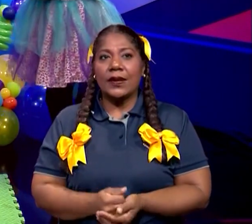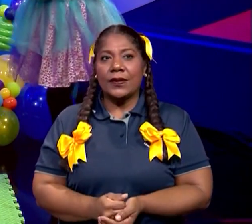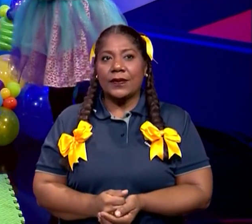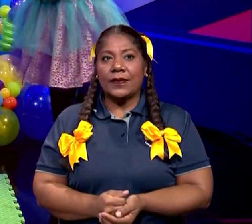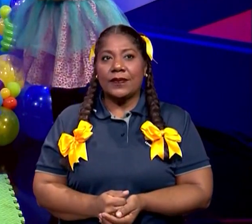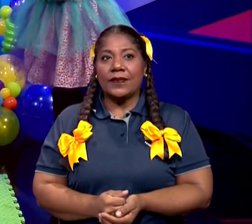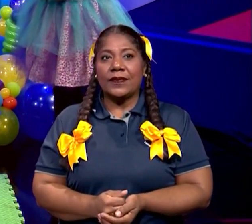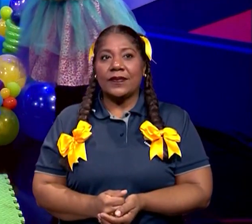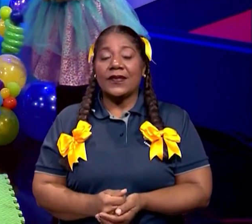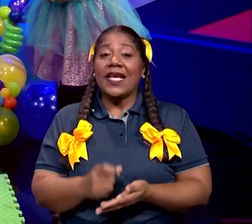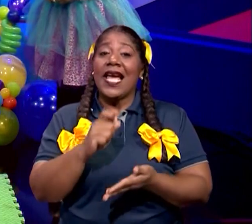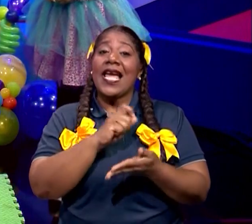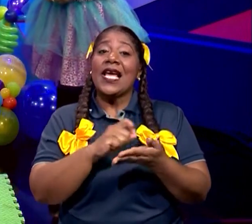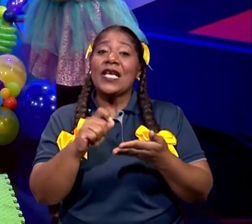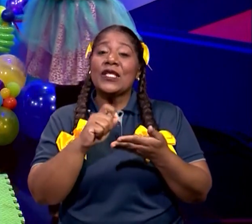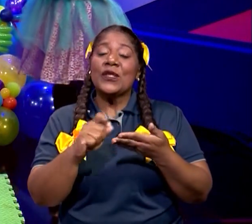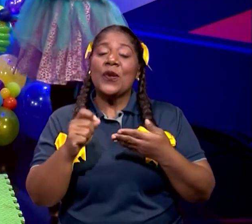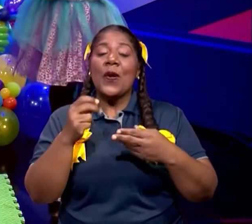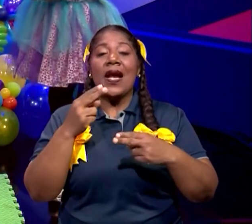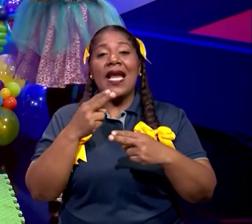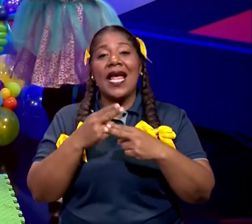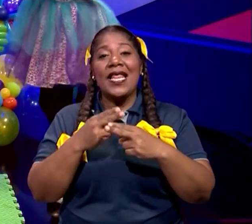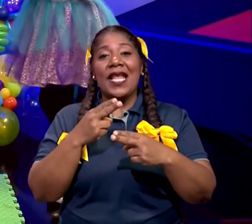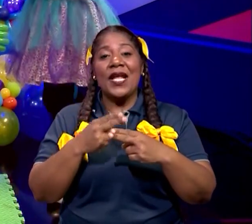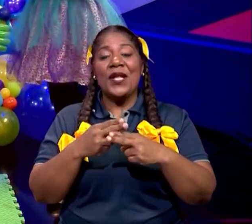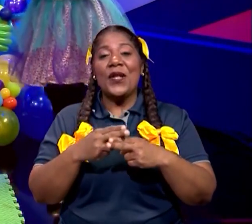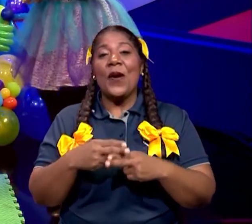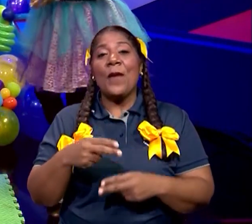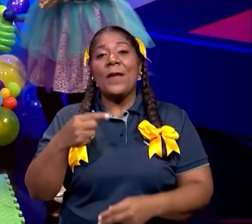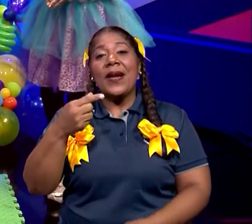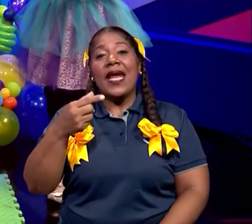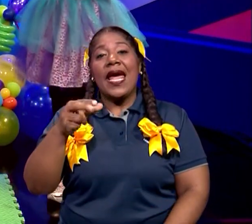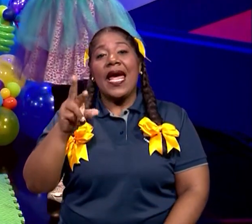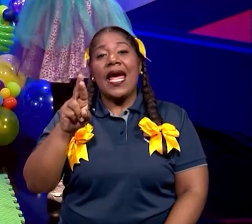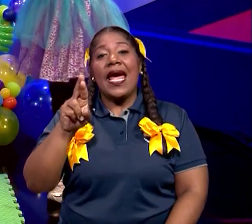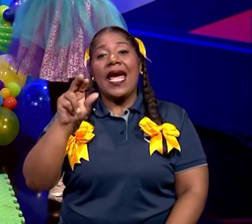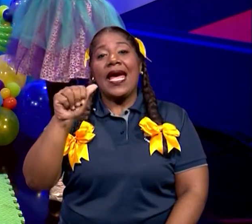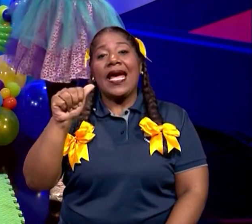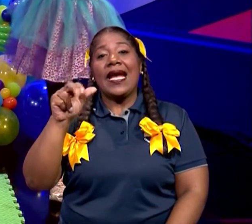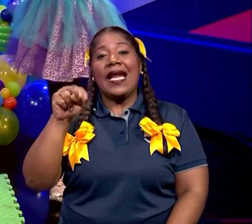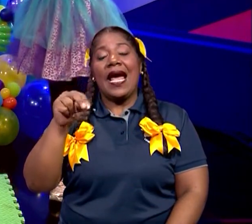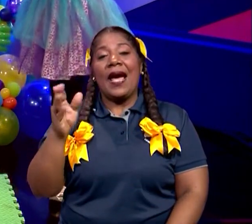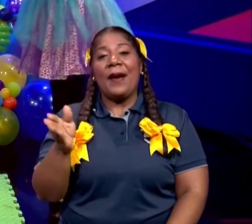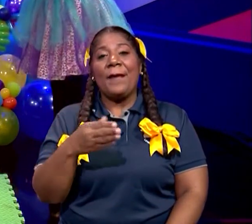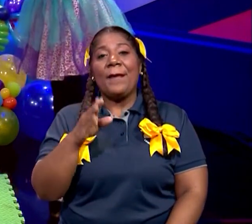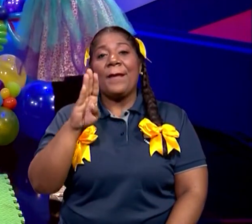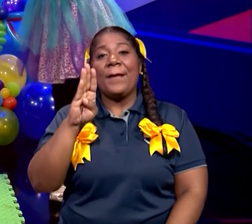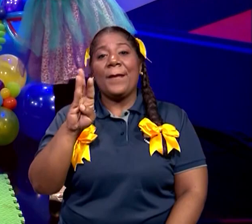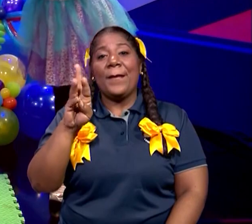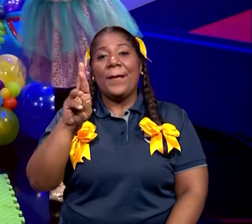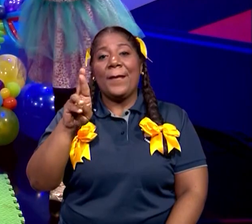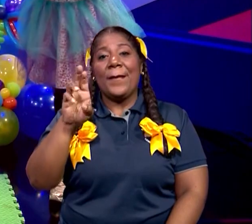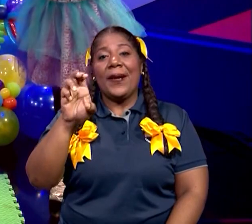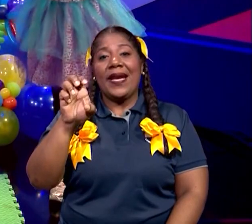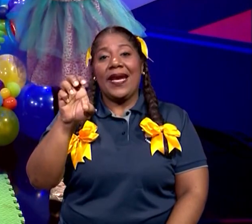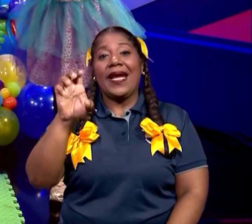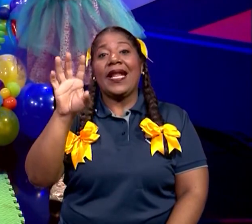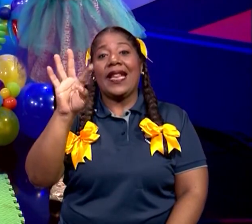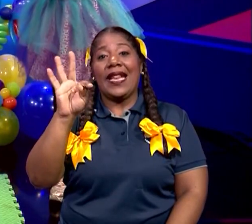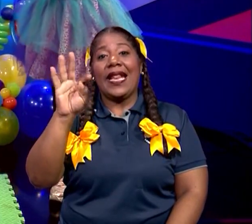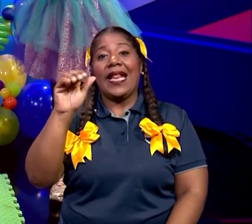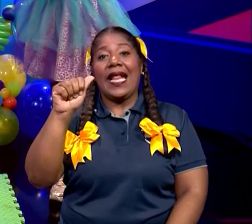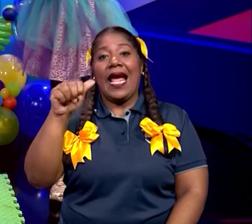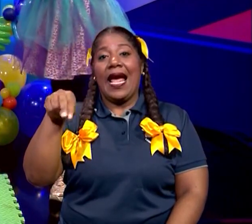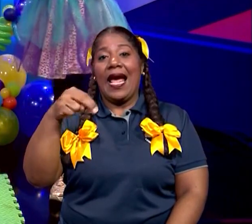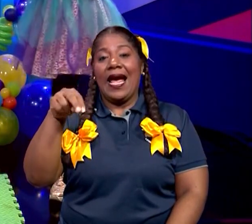De la Gran Bretaña. Ah, de la Escuela Gran Bretaña. Muy bien. La maestra Nini va a explicar